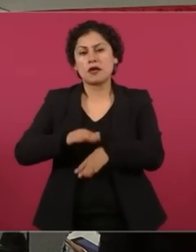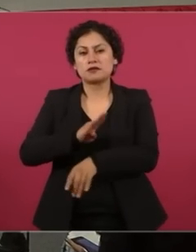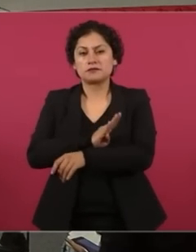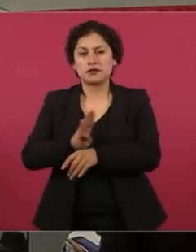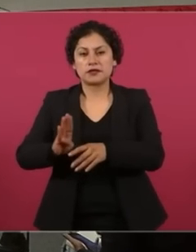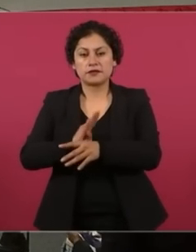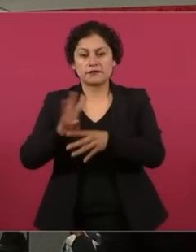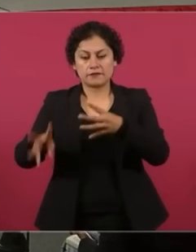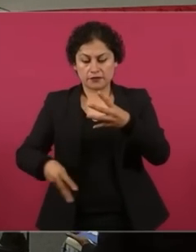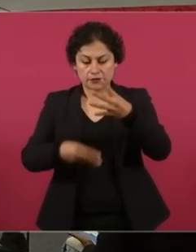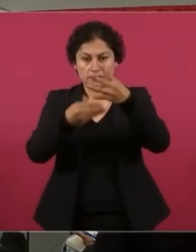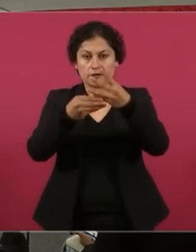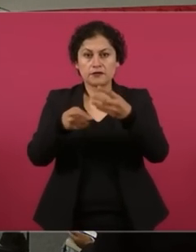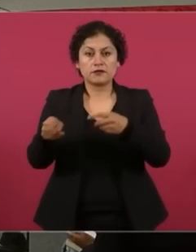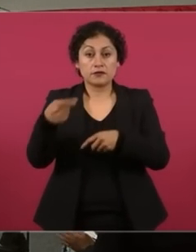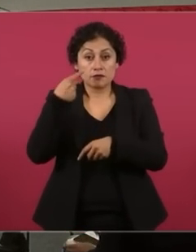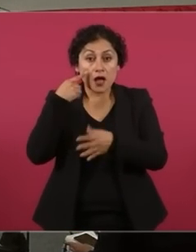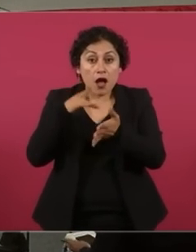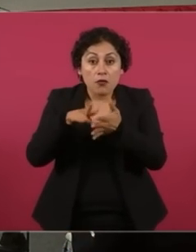de anteojos, miren,